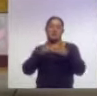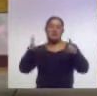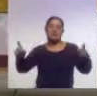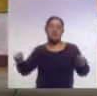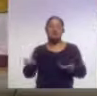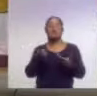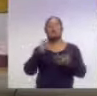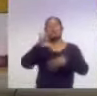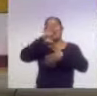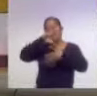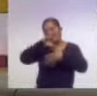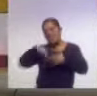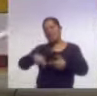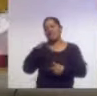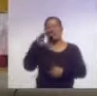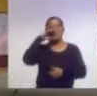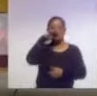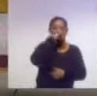África,